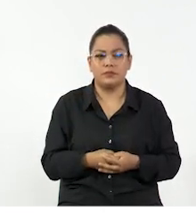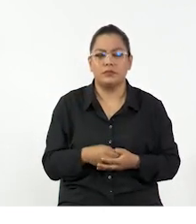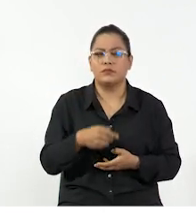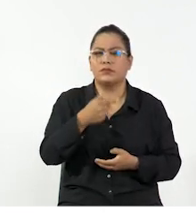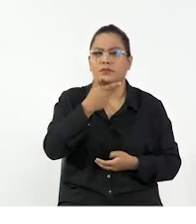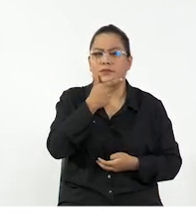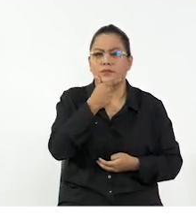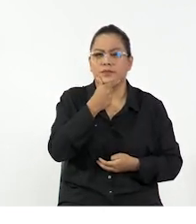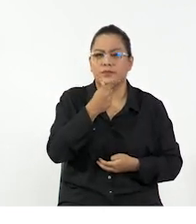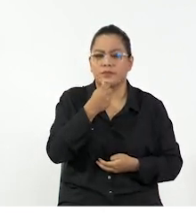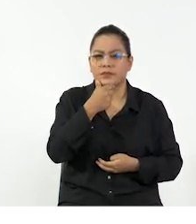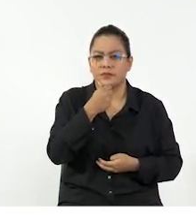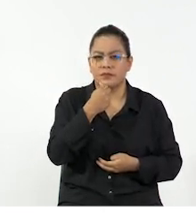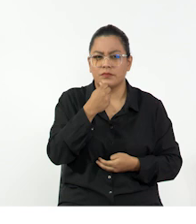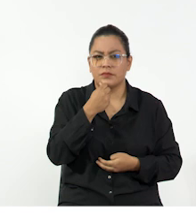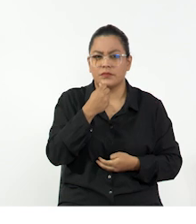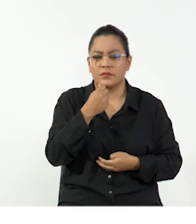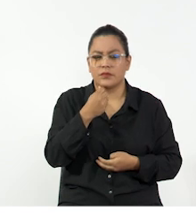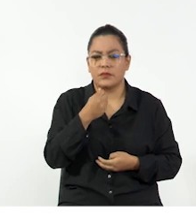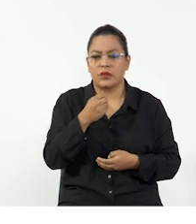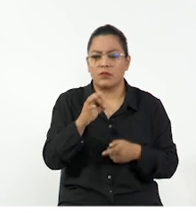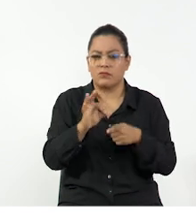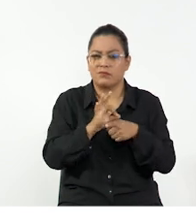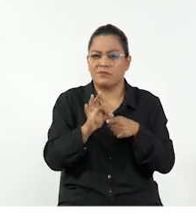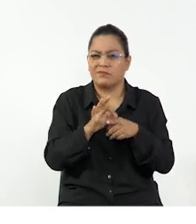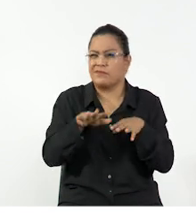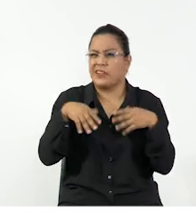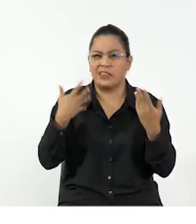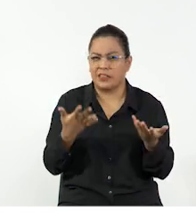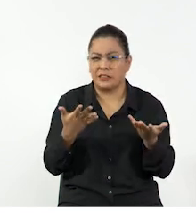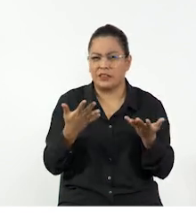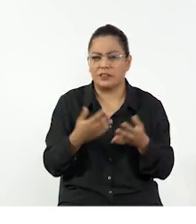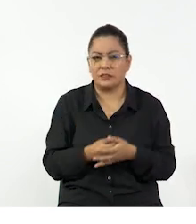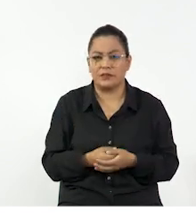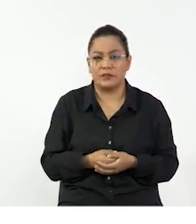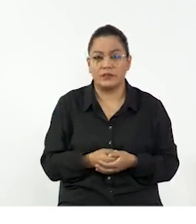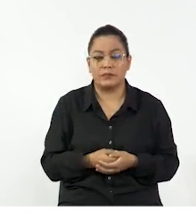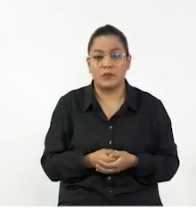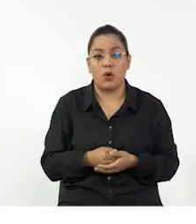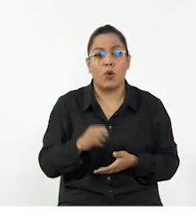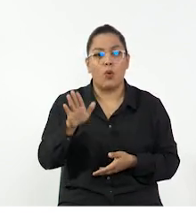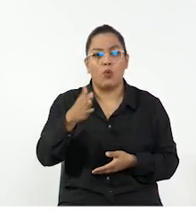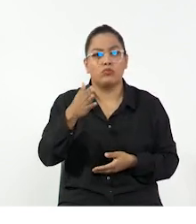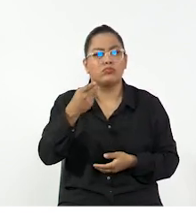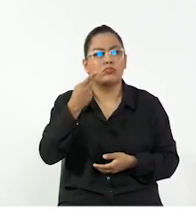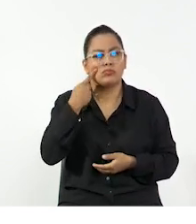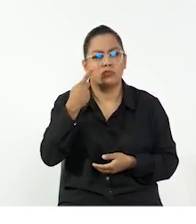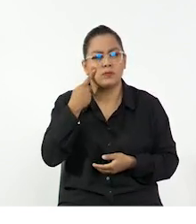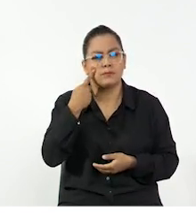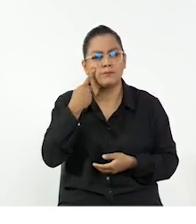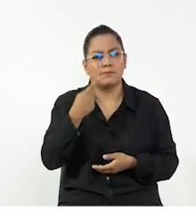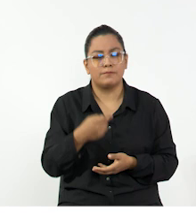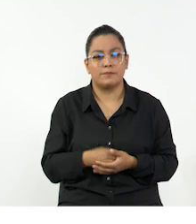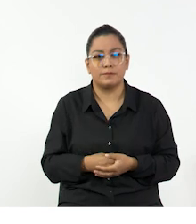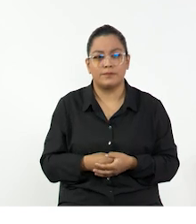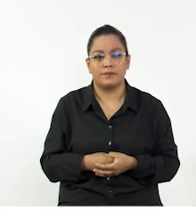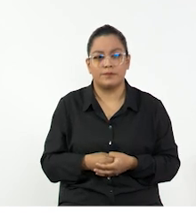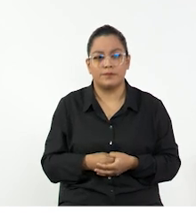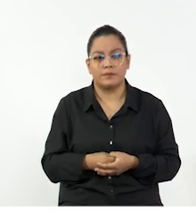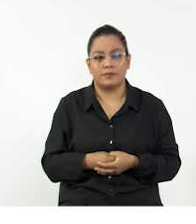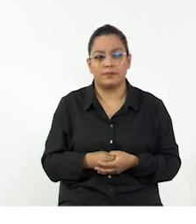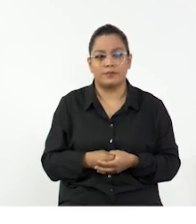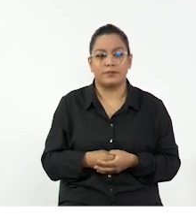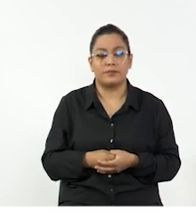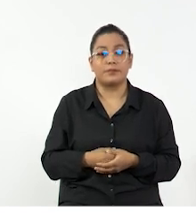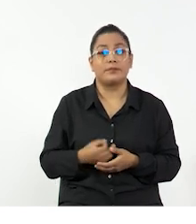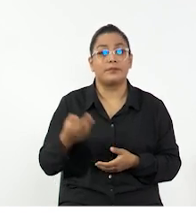Ahora bien, podemos preguntarnos, ¿para qué nos sirven cada una de estas magnitudes físicas? ¿O dónde vamos a utilizar cada una